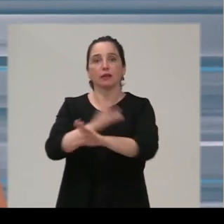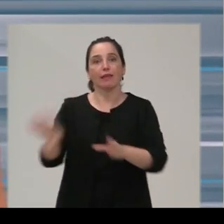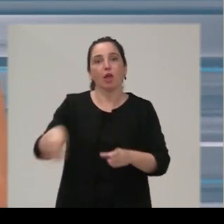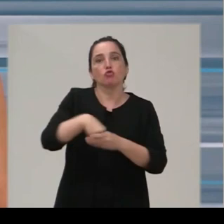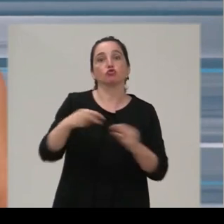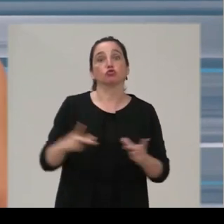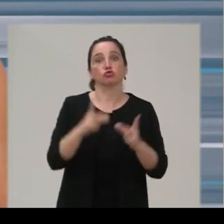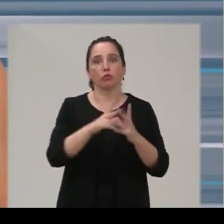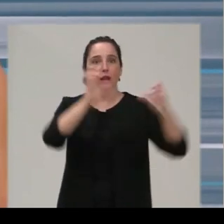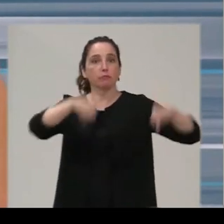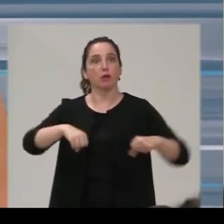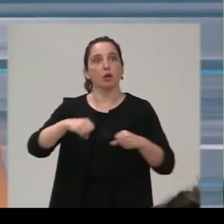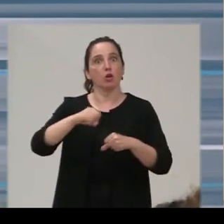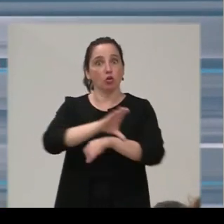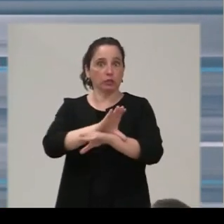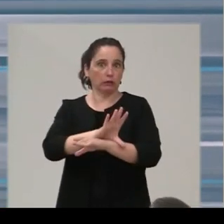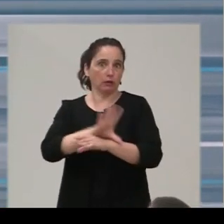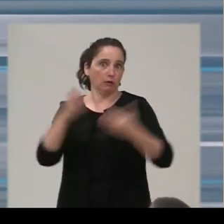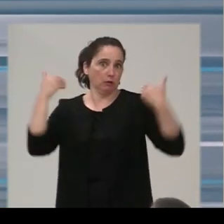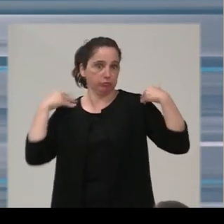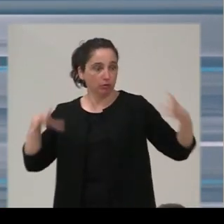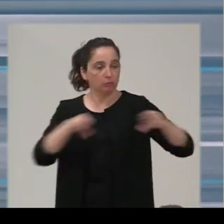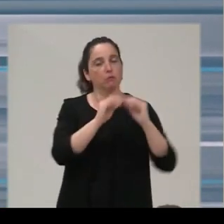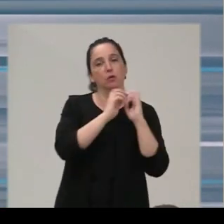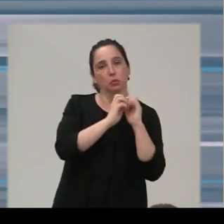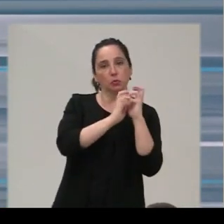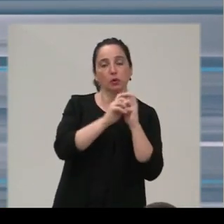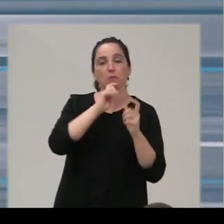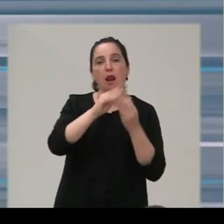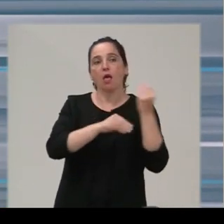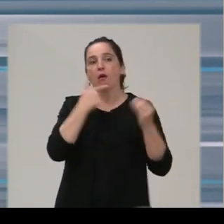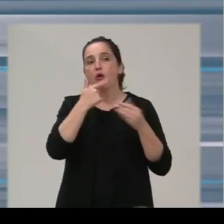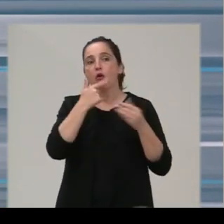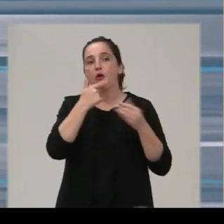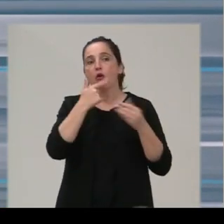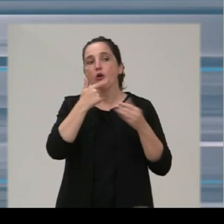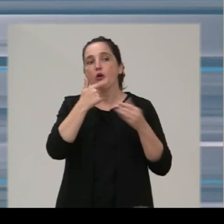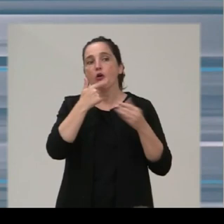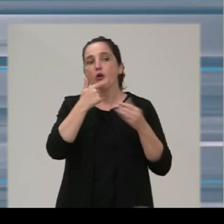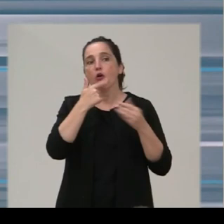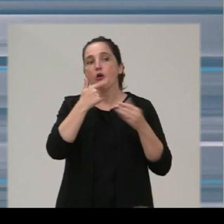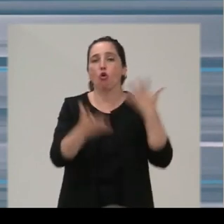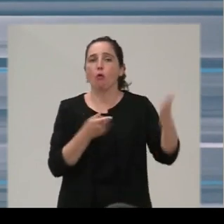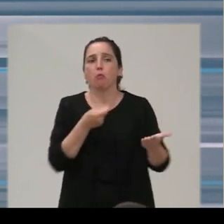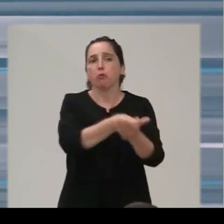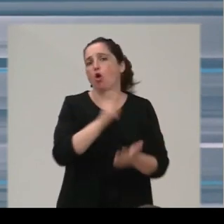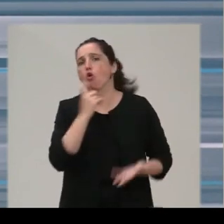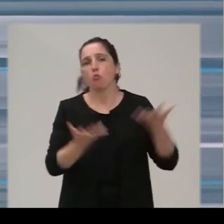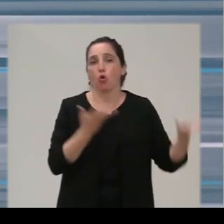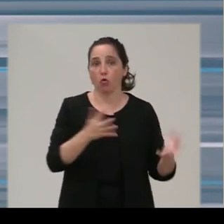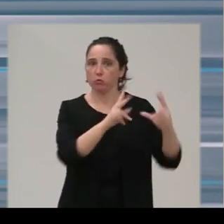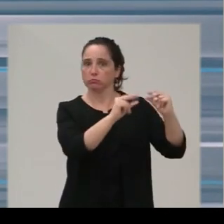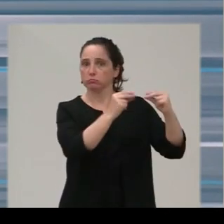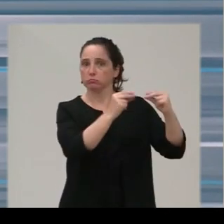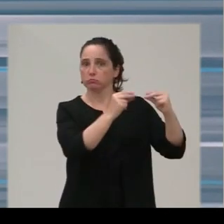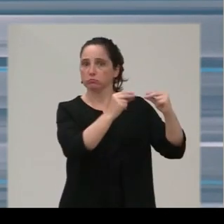Social, que es la consejería competente, se podrán a trabajar para concretar la cuantía y la fórmula de financiación, que